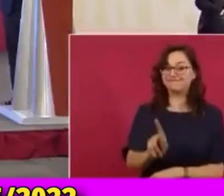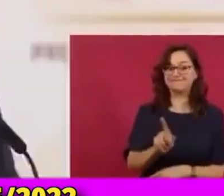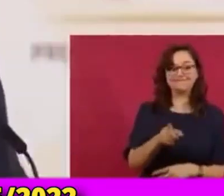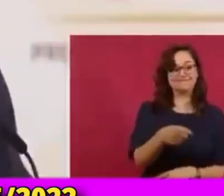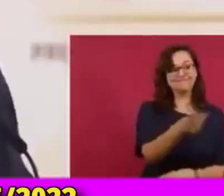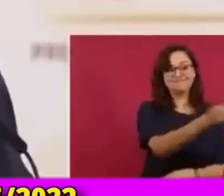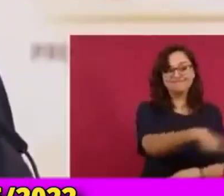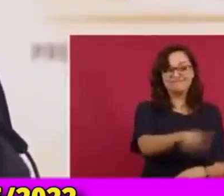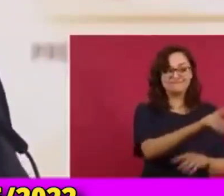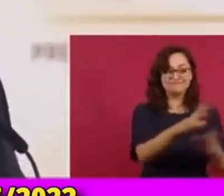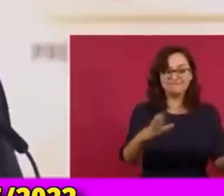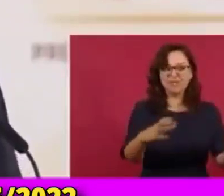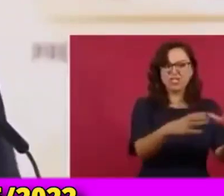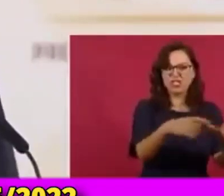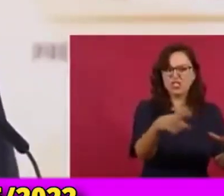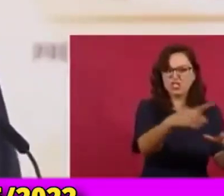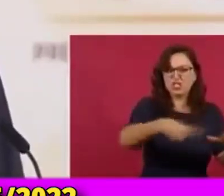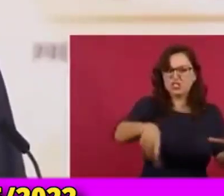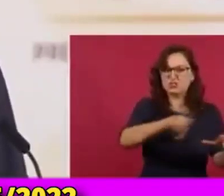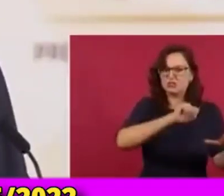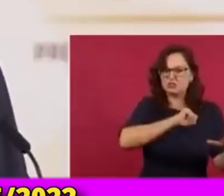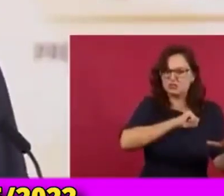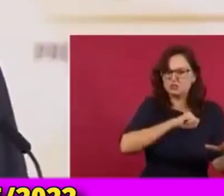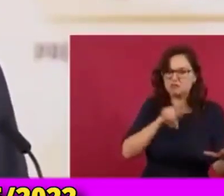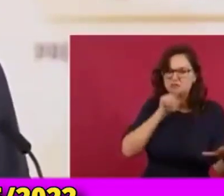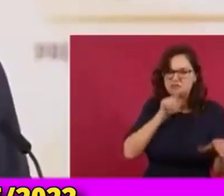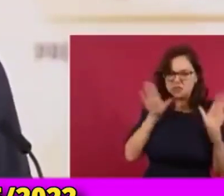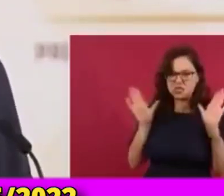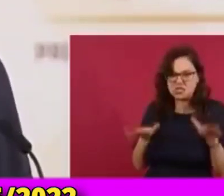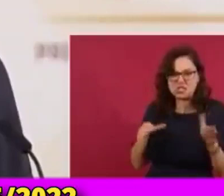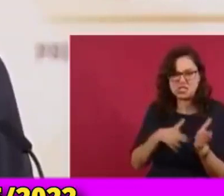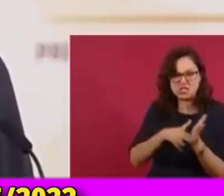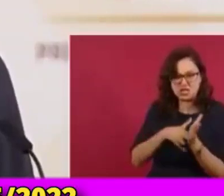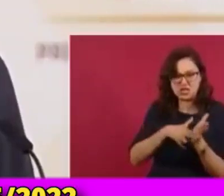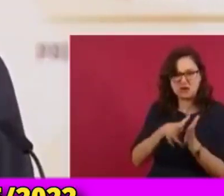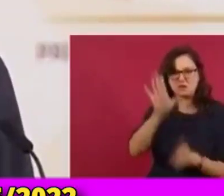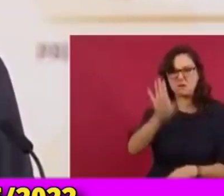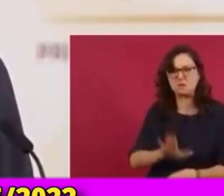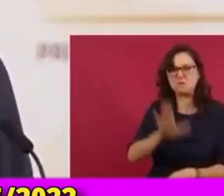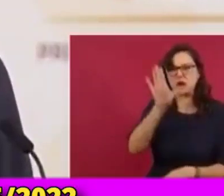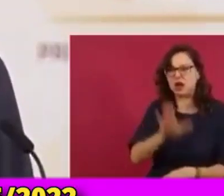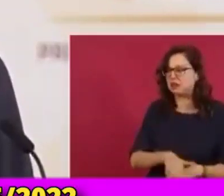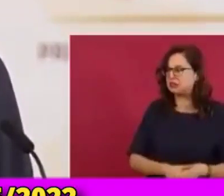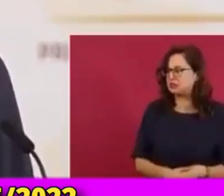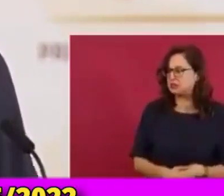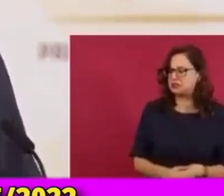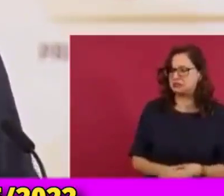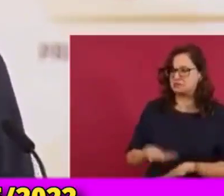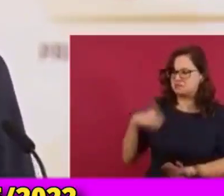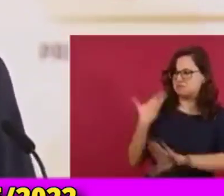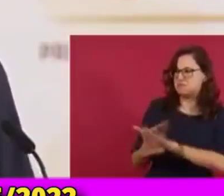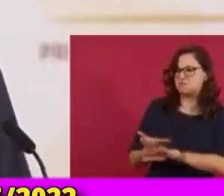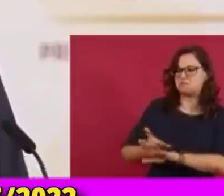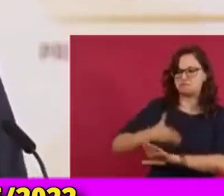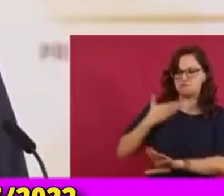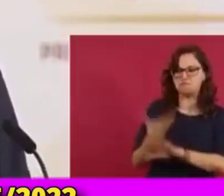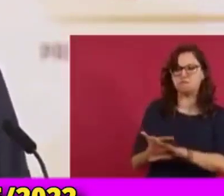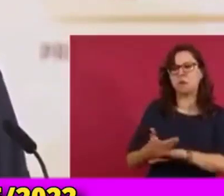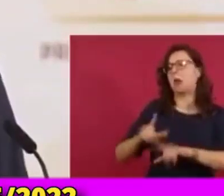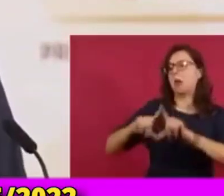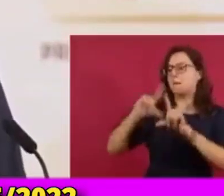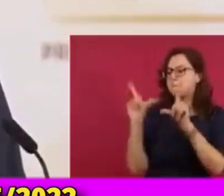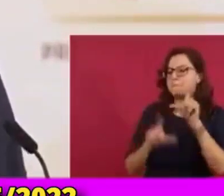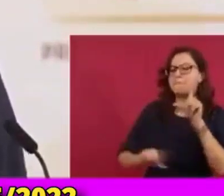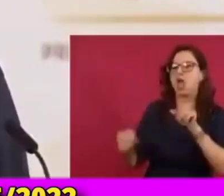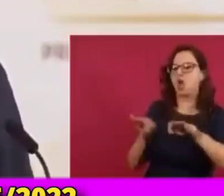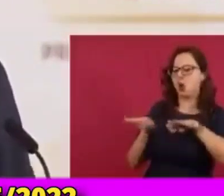más importantes que se han hecho en el mundo al día de hoy. Mexicanos, este hombre piensa que